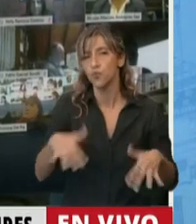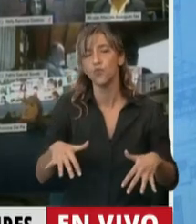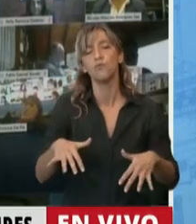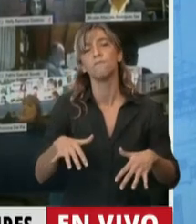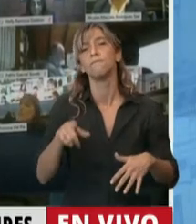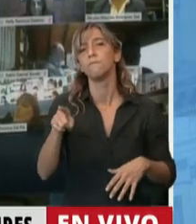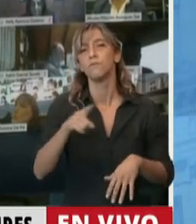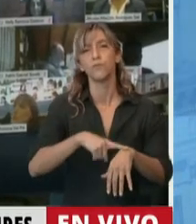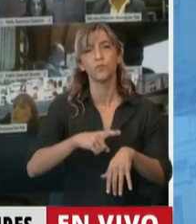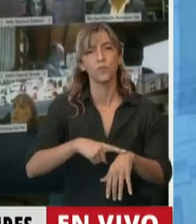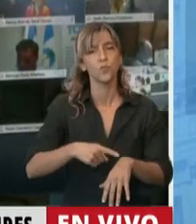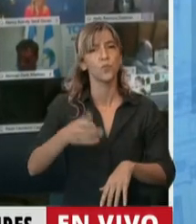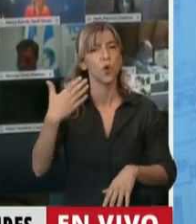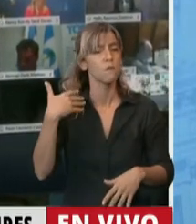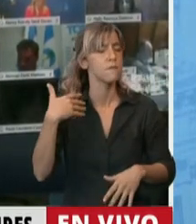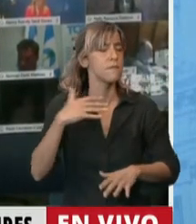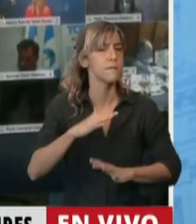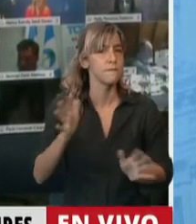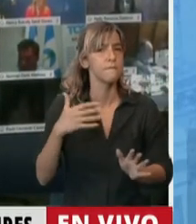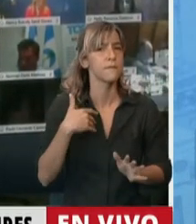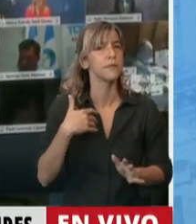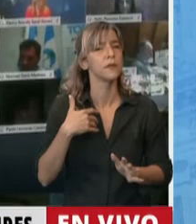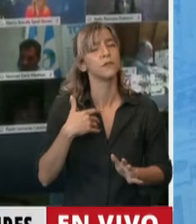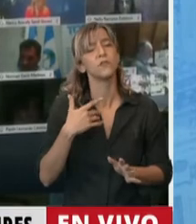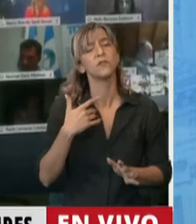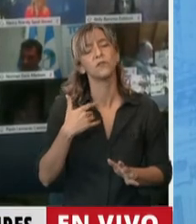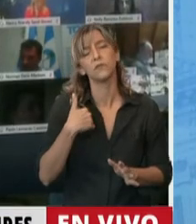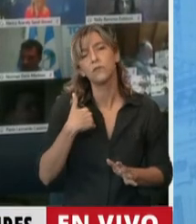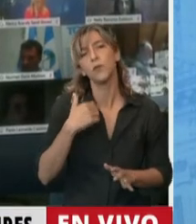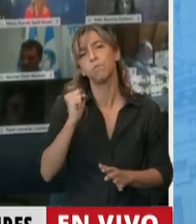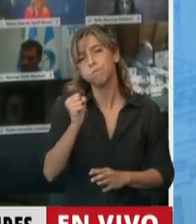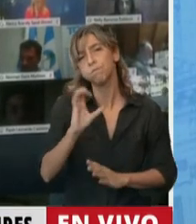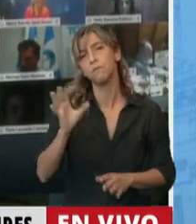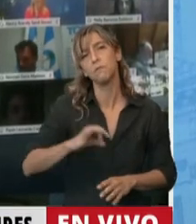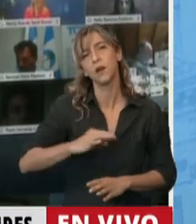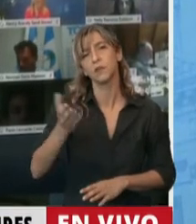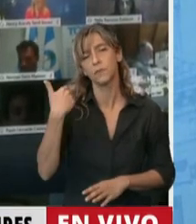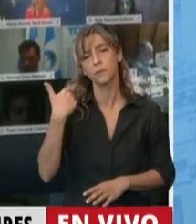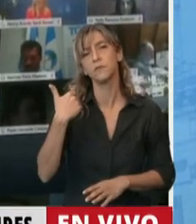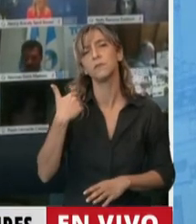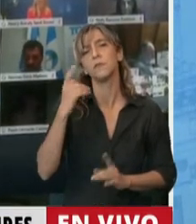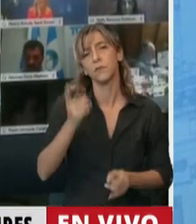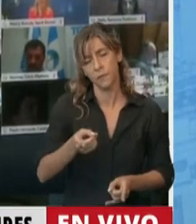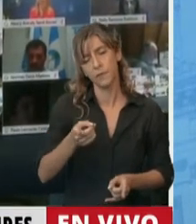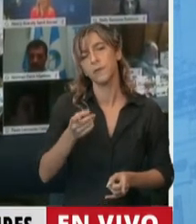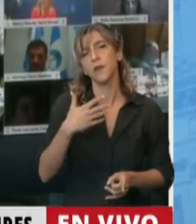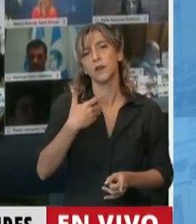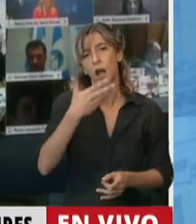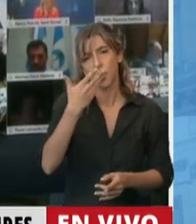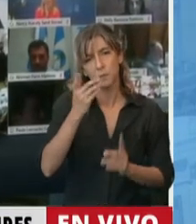que traigo a cuento, lo hice también el año pasado, nos ha llevado a volver a presentar un proyecto